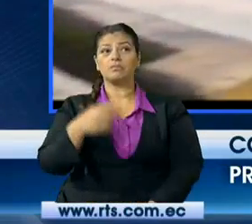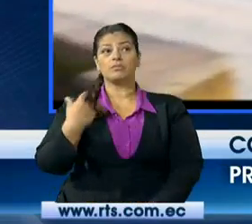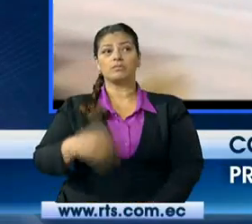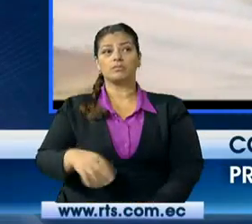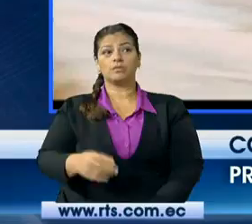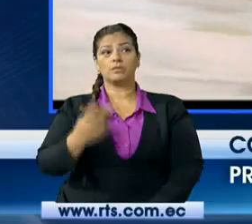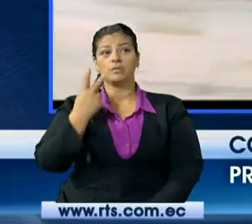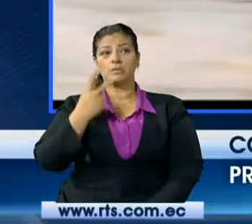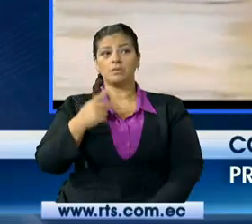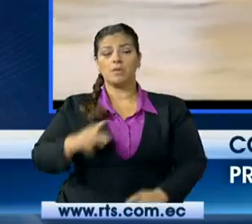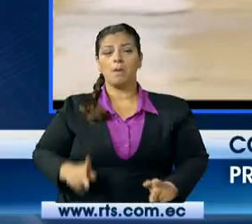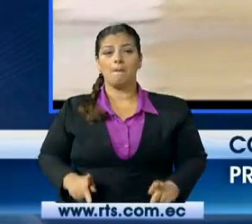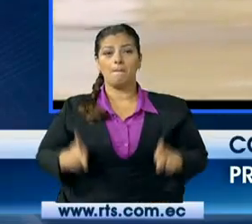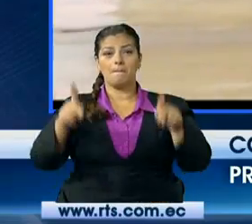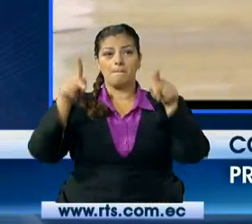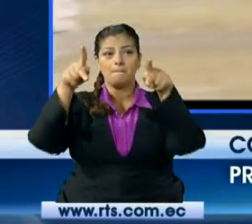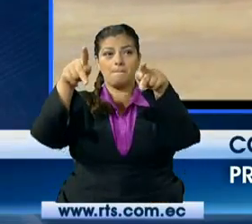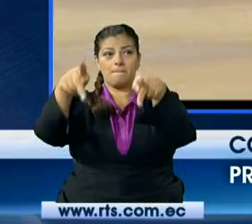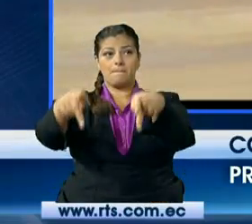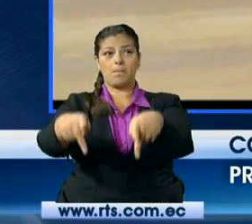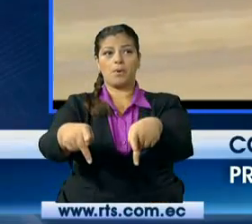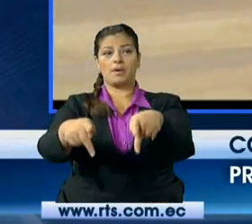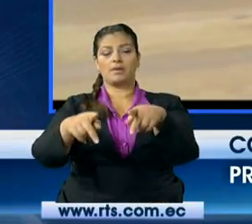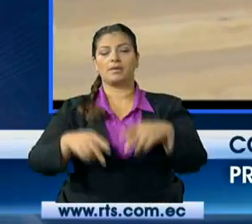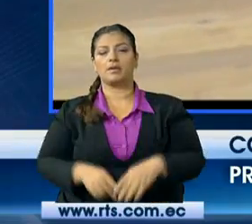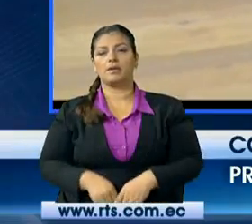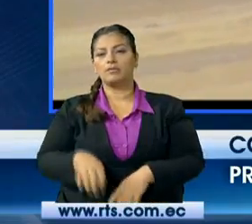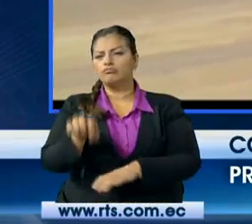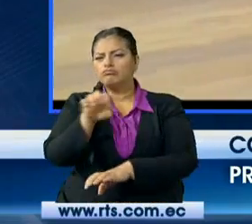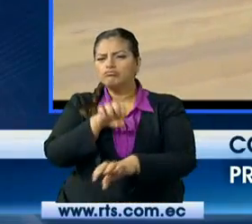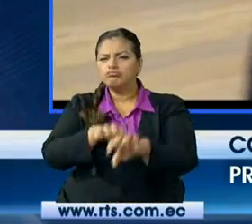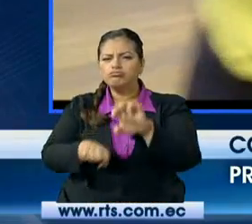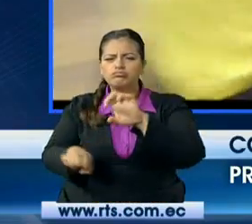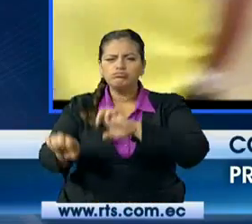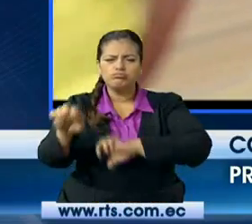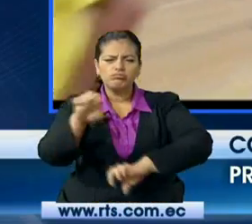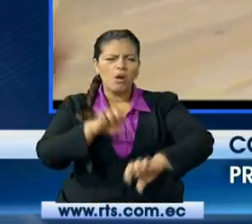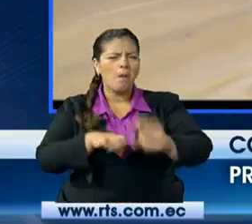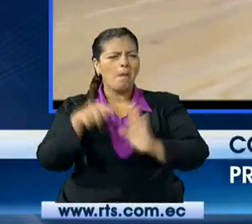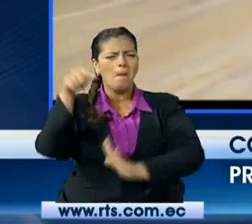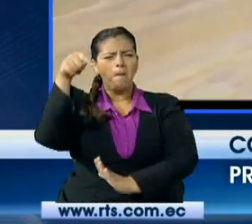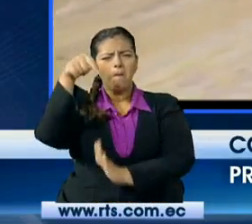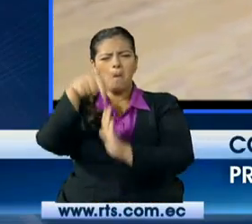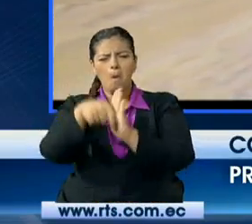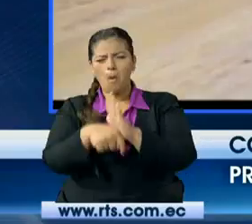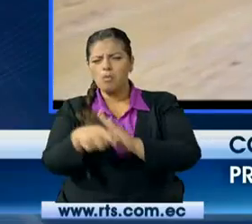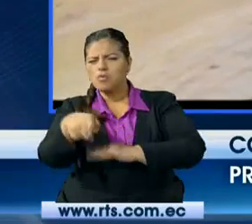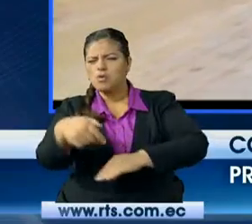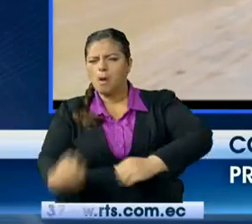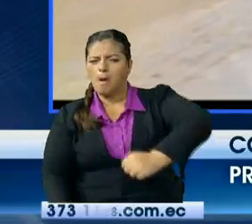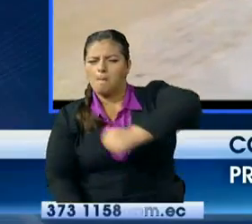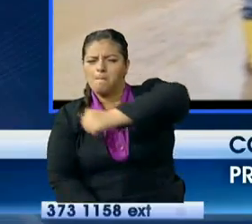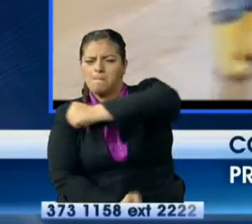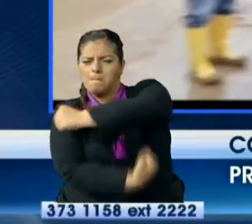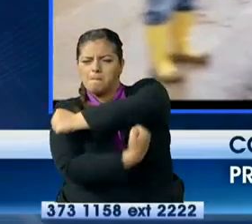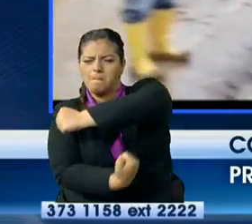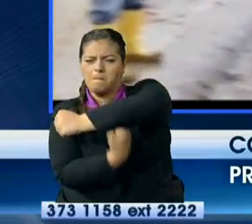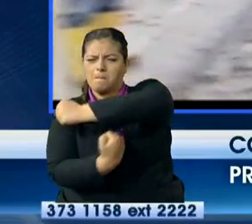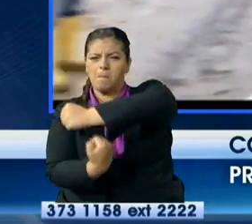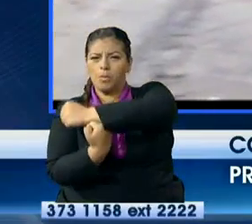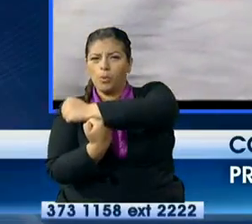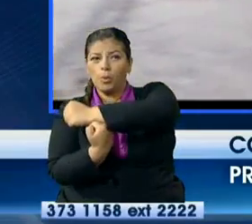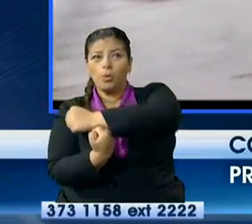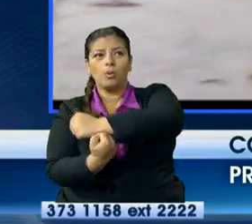Tuachi, que probablemente tengamos que hacer una evaluación un poco más profunda en su estructura para ver si es que no está